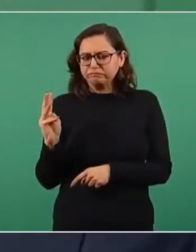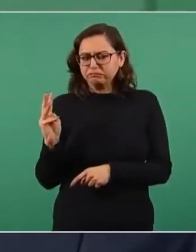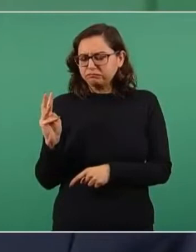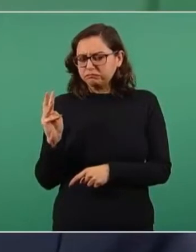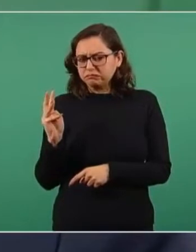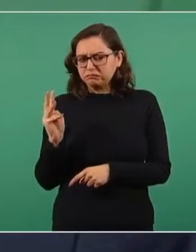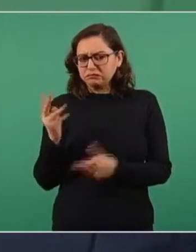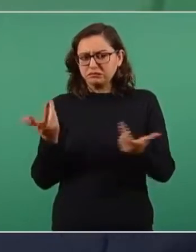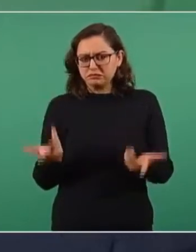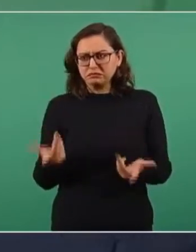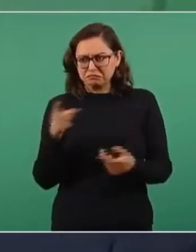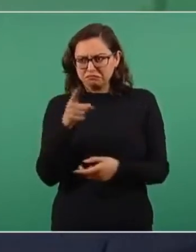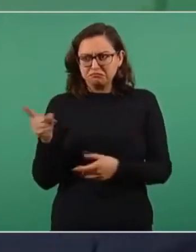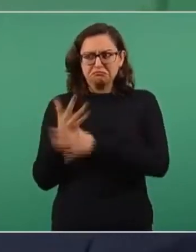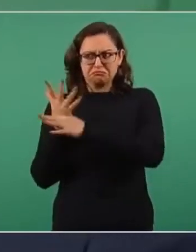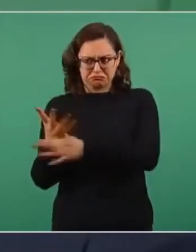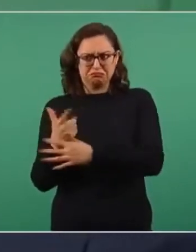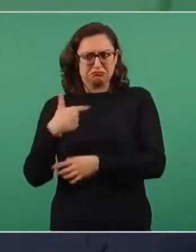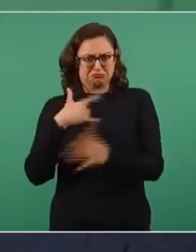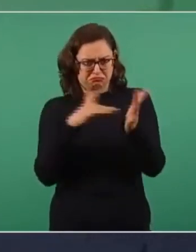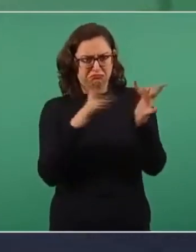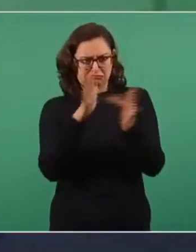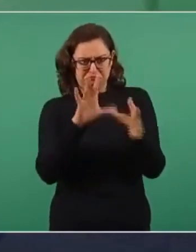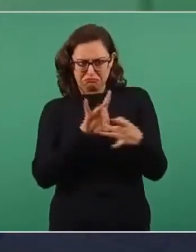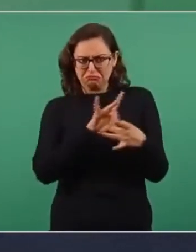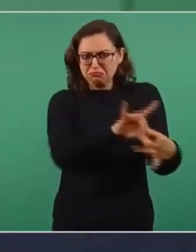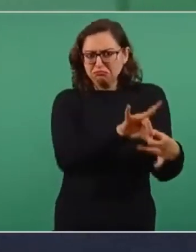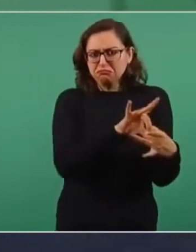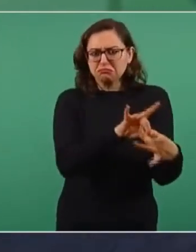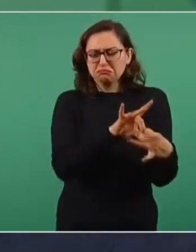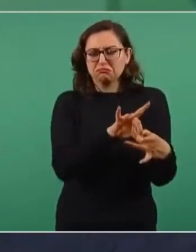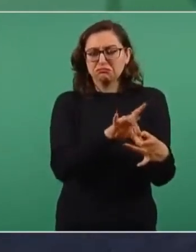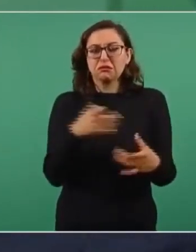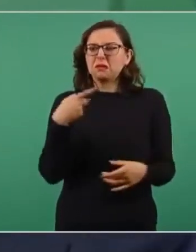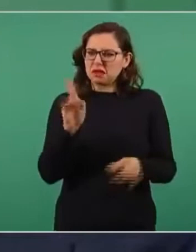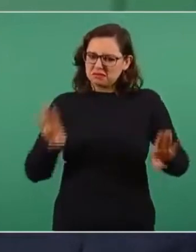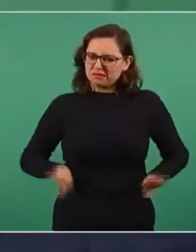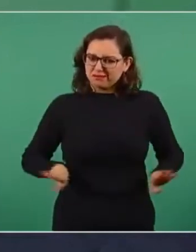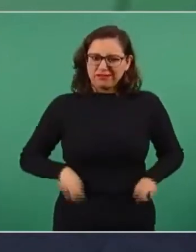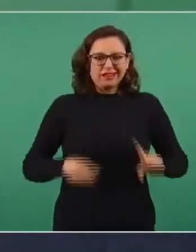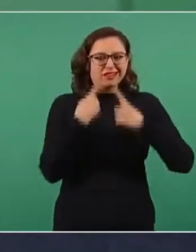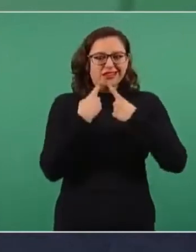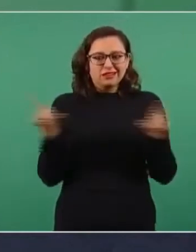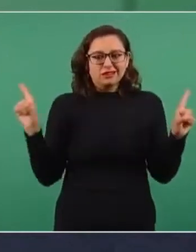son seguidores de Jesús Cristo, pero no siguen su ejemplo.